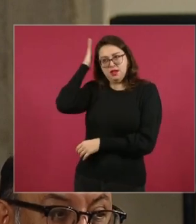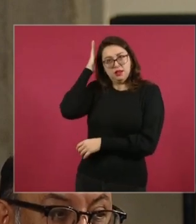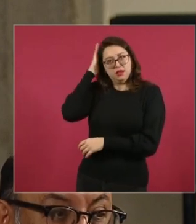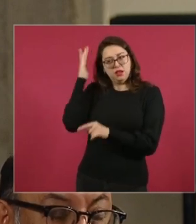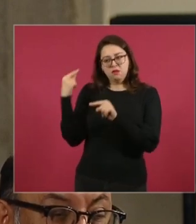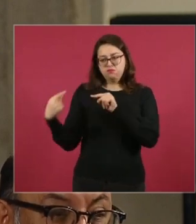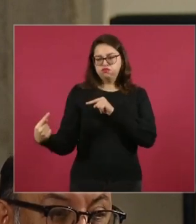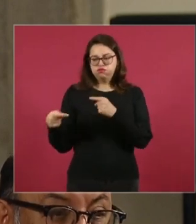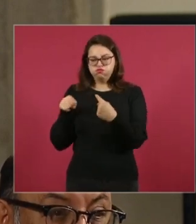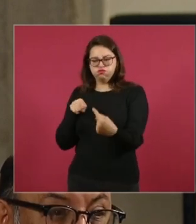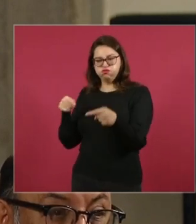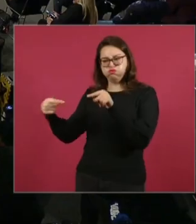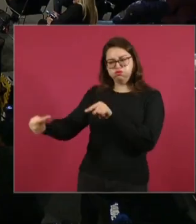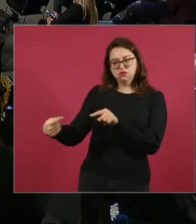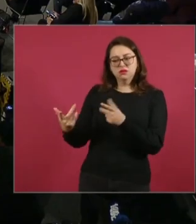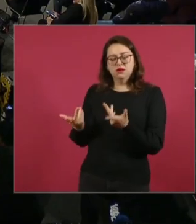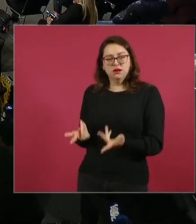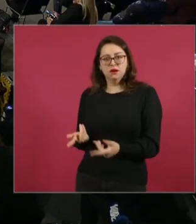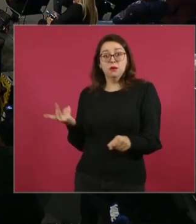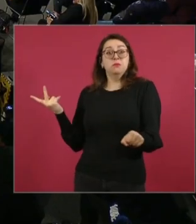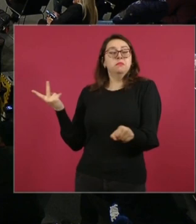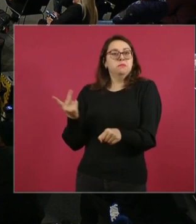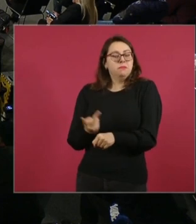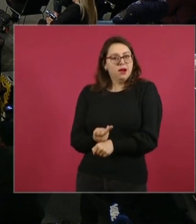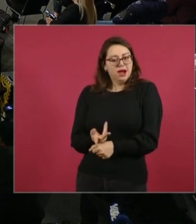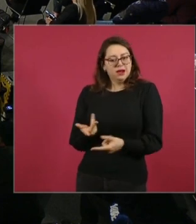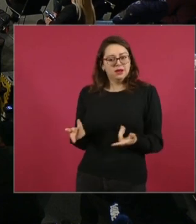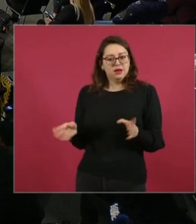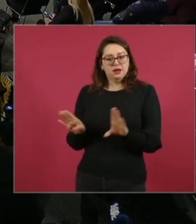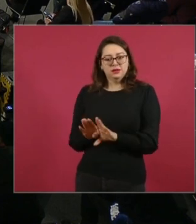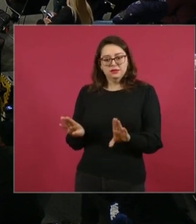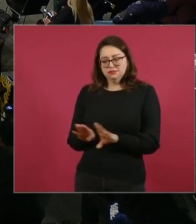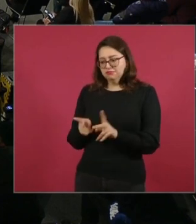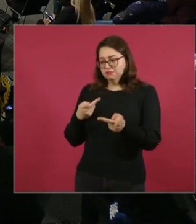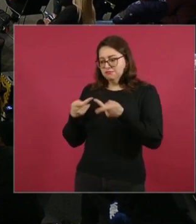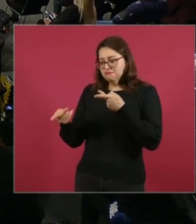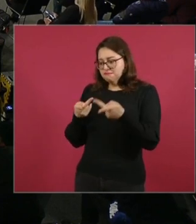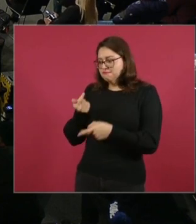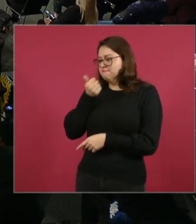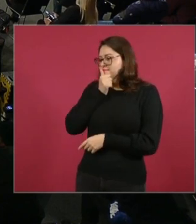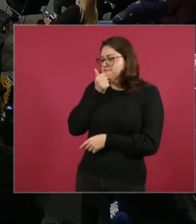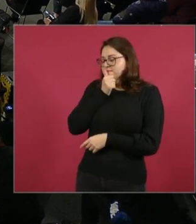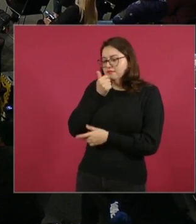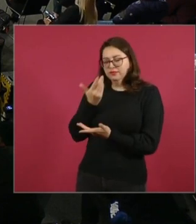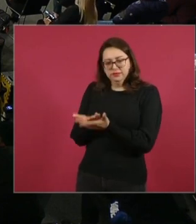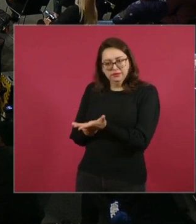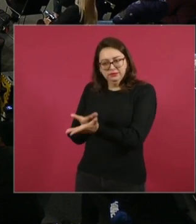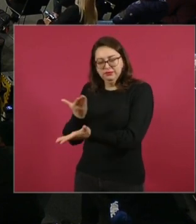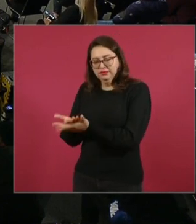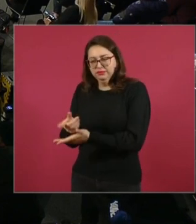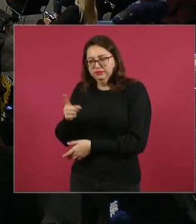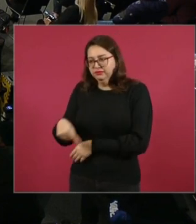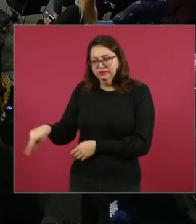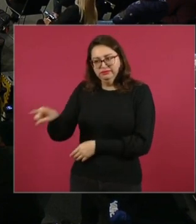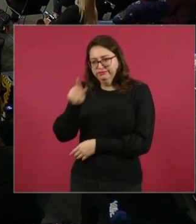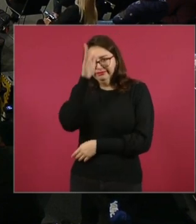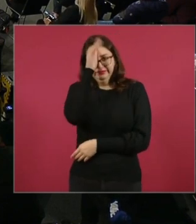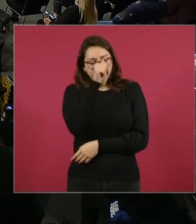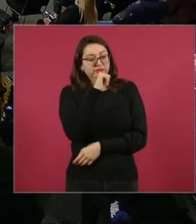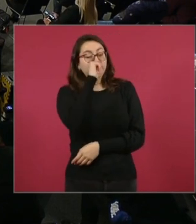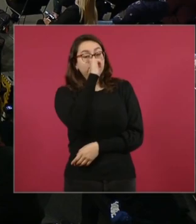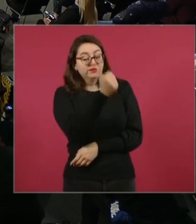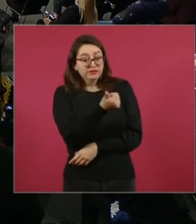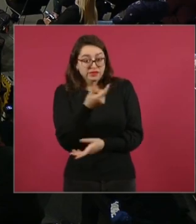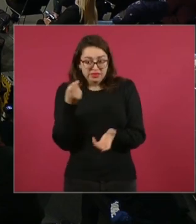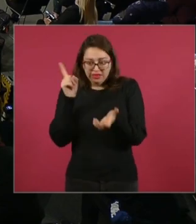algunas situaciones ahí. Preguntarle qué va a pasar en este caso con el Plan de Justicia Mayo, que es muy importante. Usted sabe que incluye infraestructura,